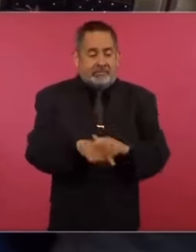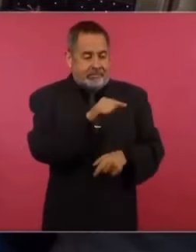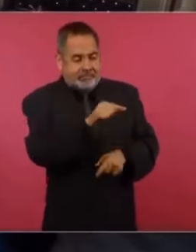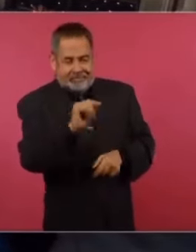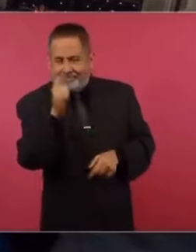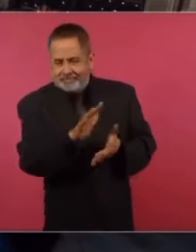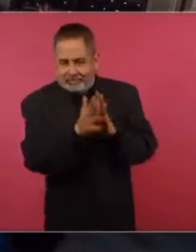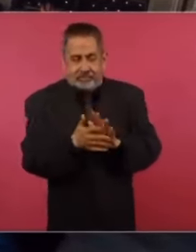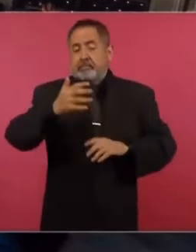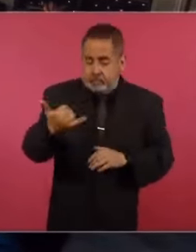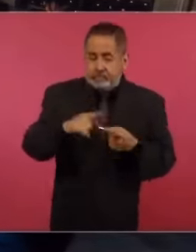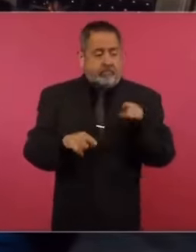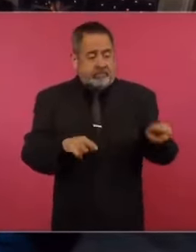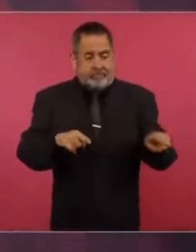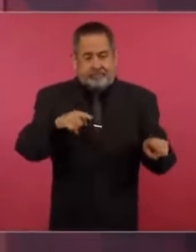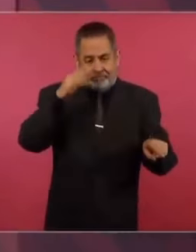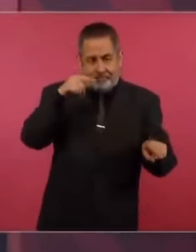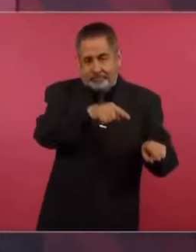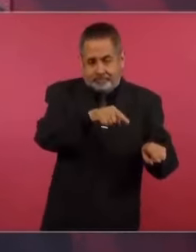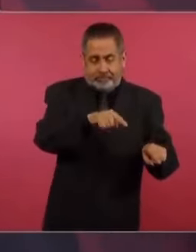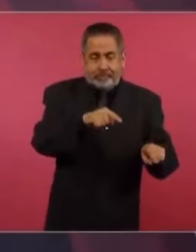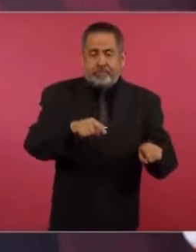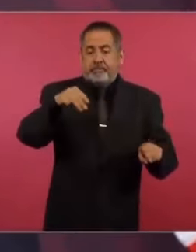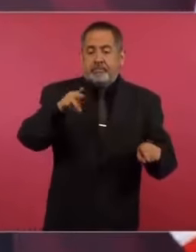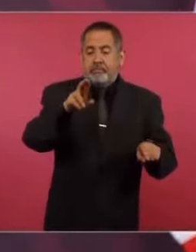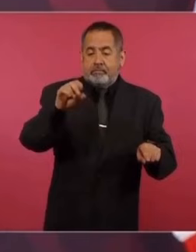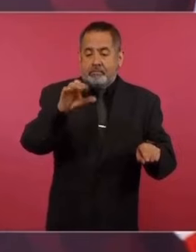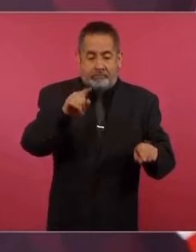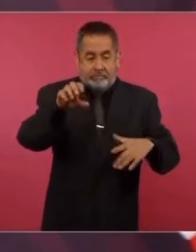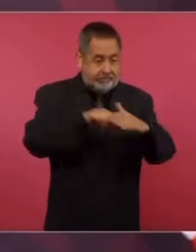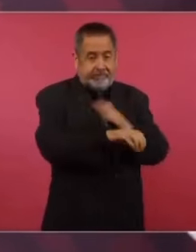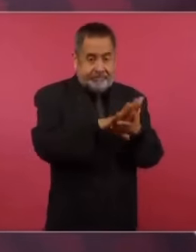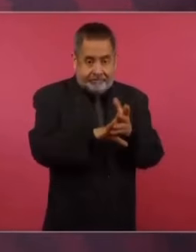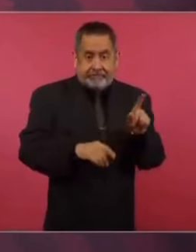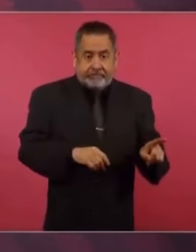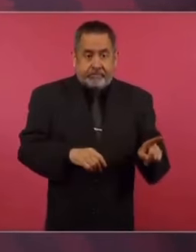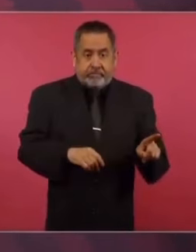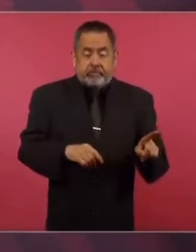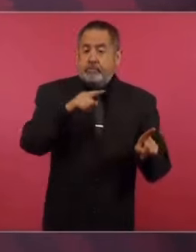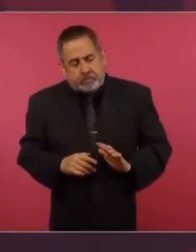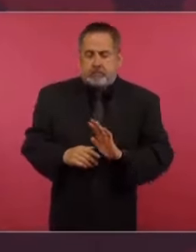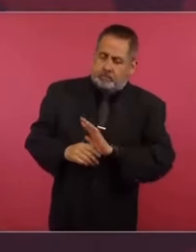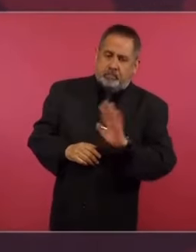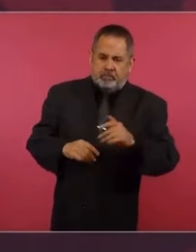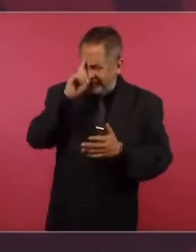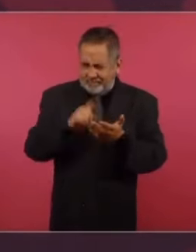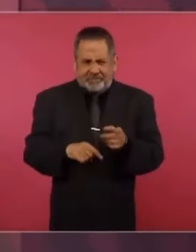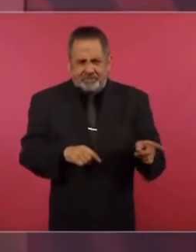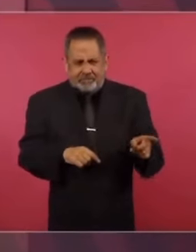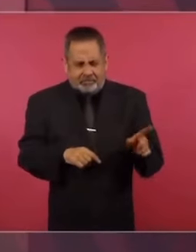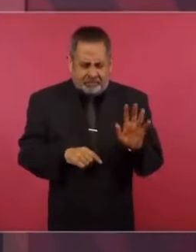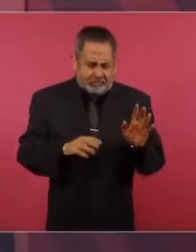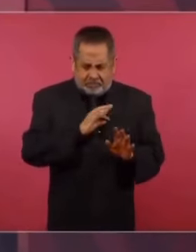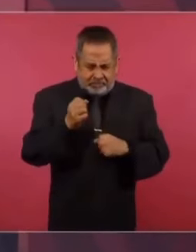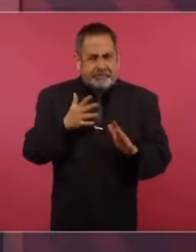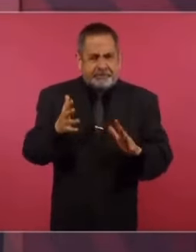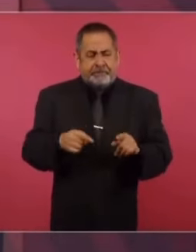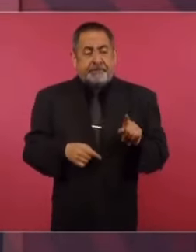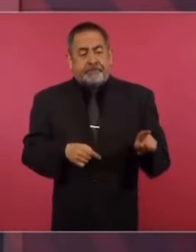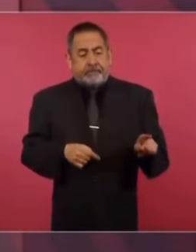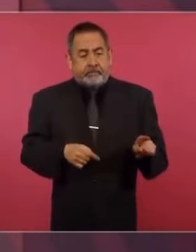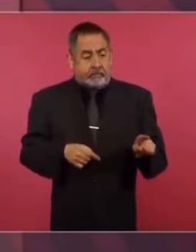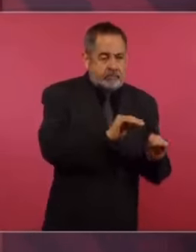sino también porque en efecto el señor, cuando ingresó a la cárcel, estaba enfermo. Creo que a mediados del 22